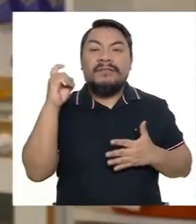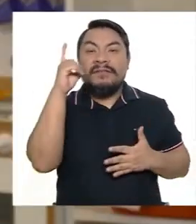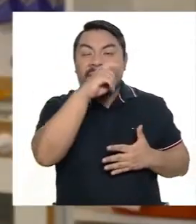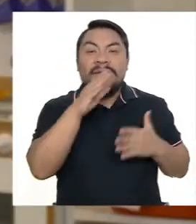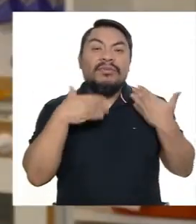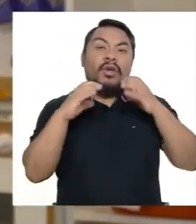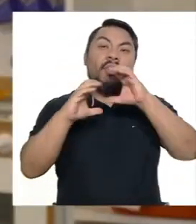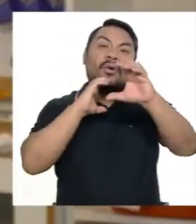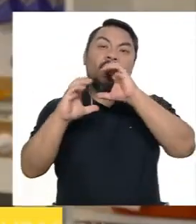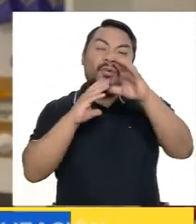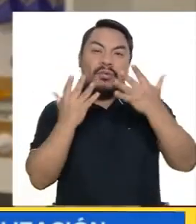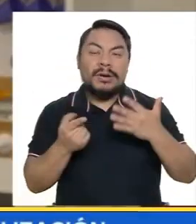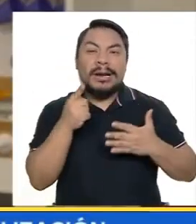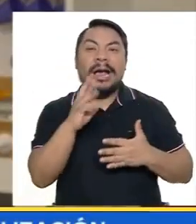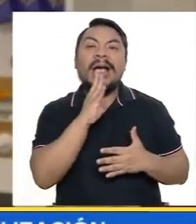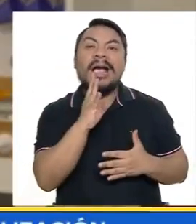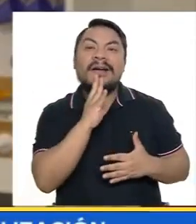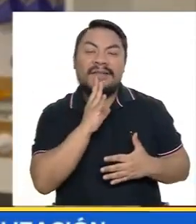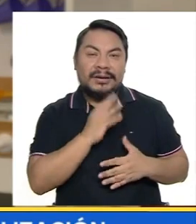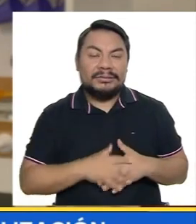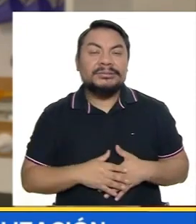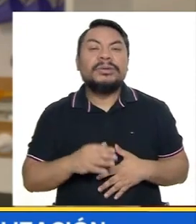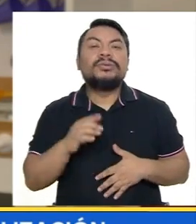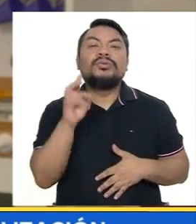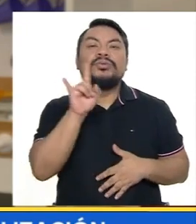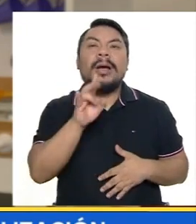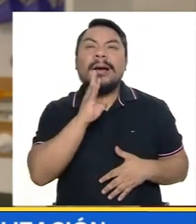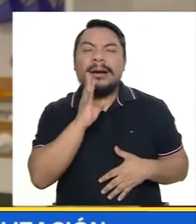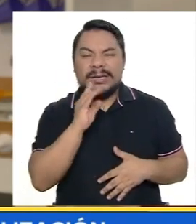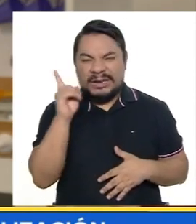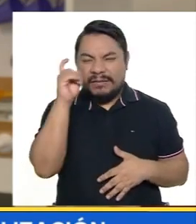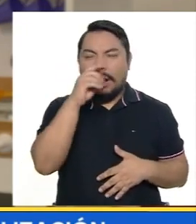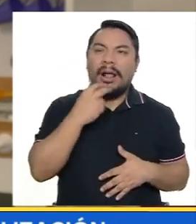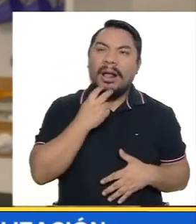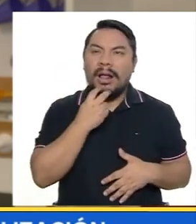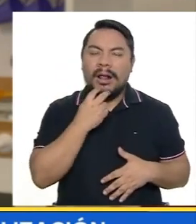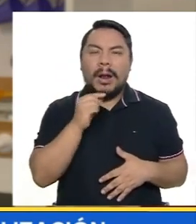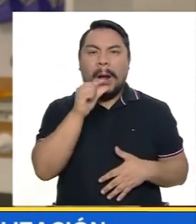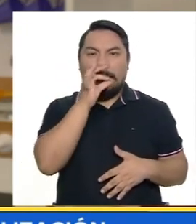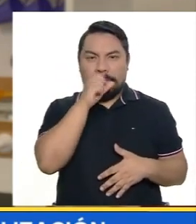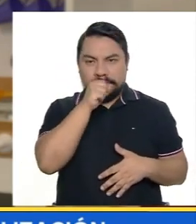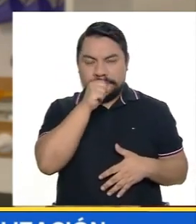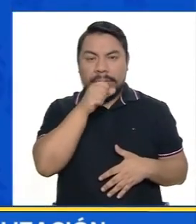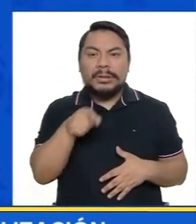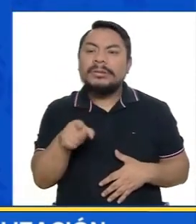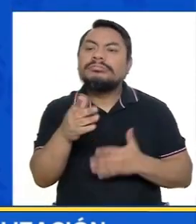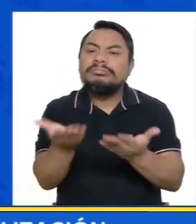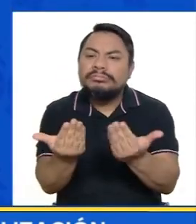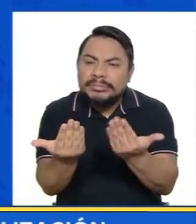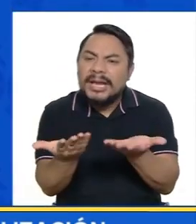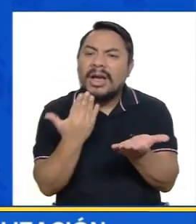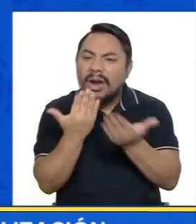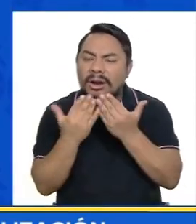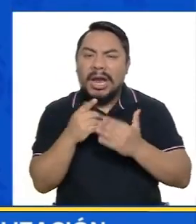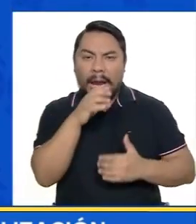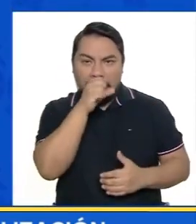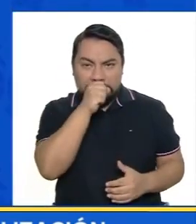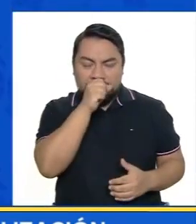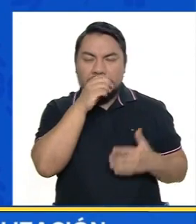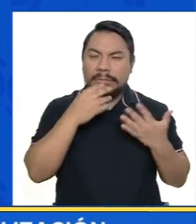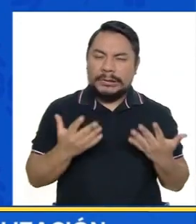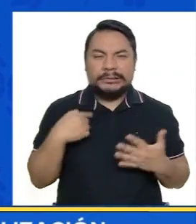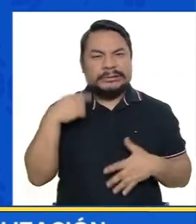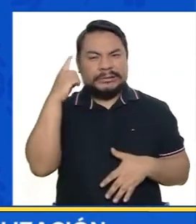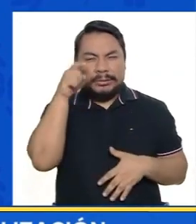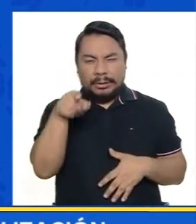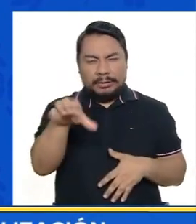para poder comunicarse a nivel vocal es decir, usando palabras En algunas ocasiones no responden a su nombre o tienen